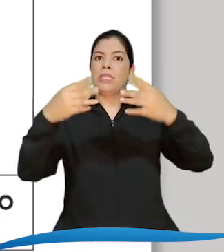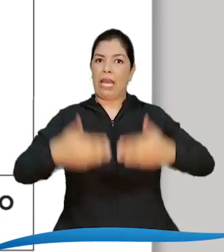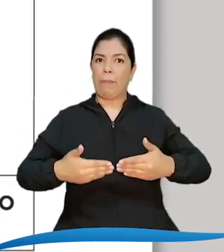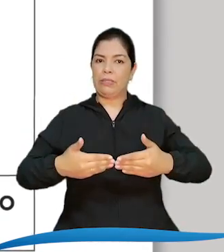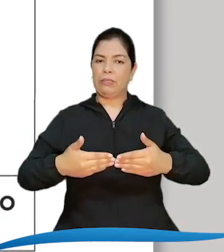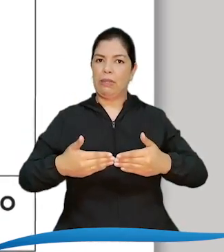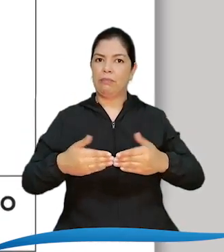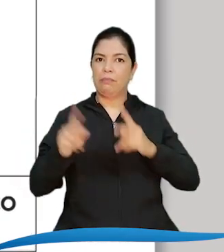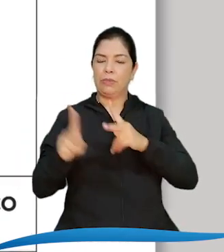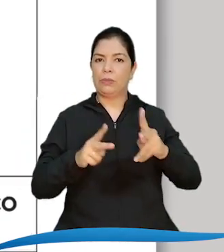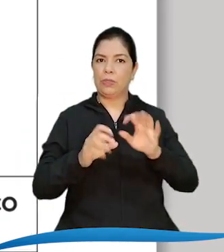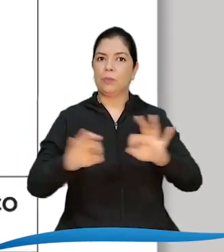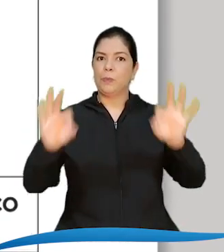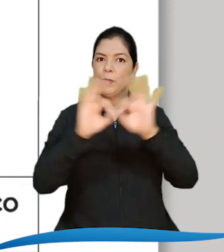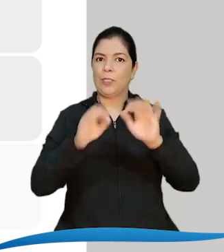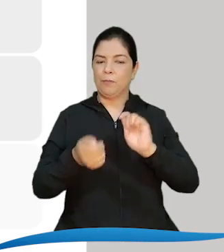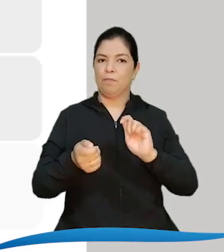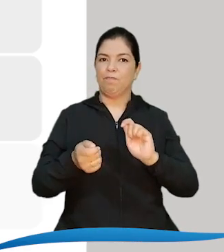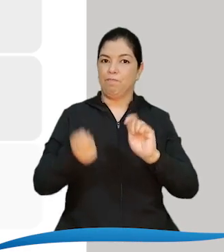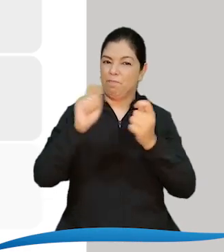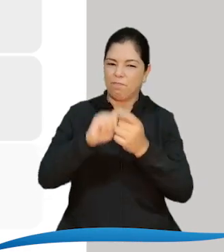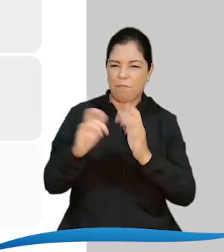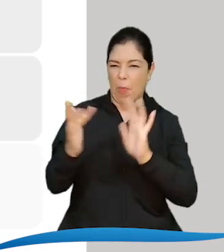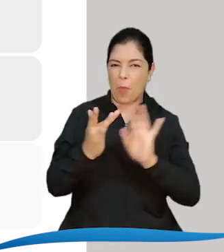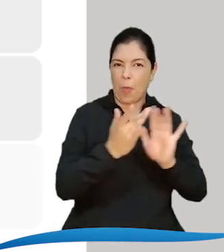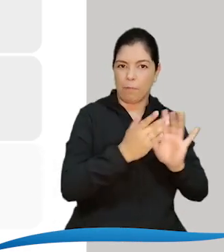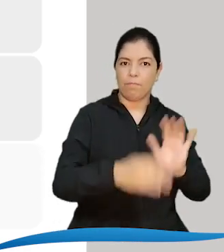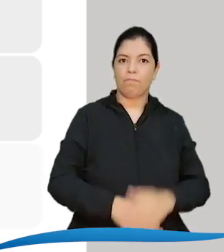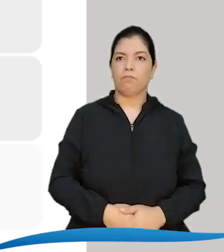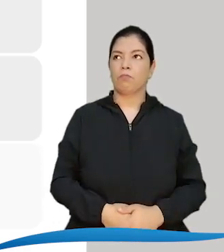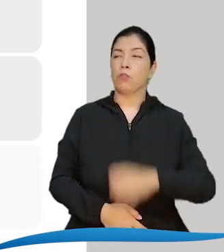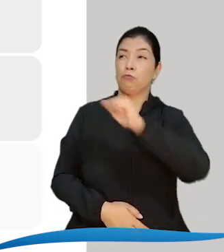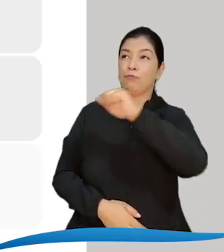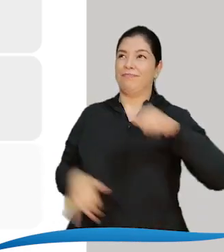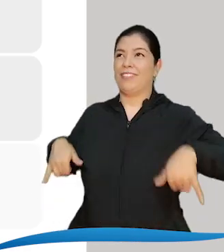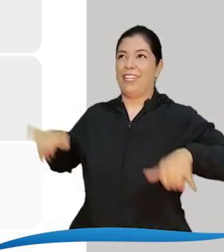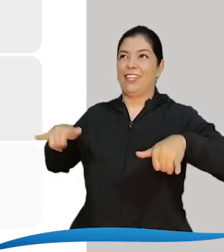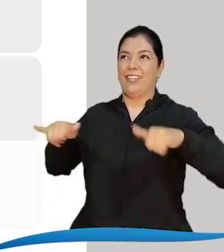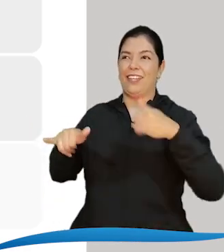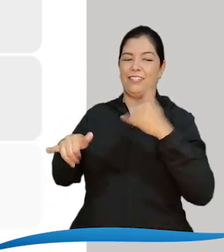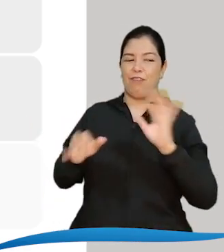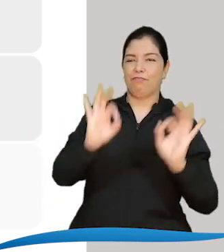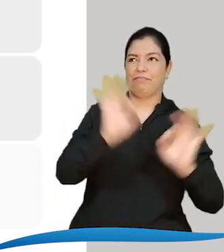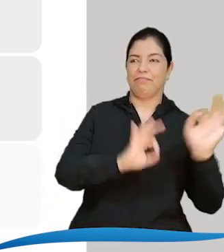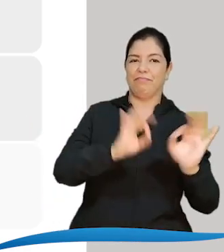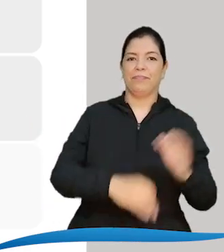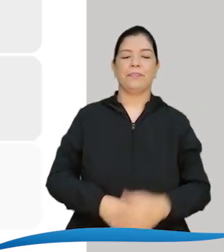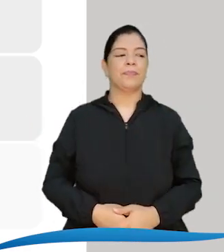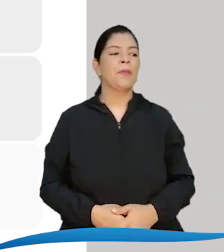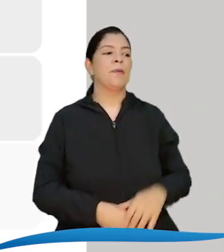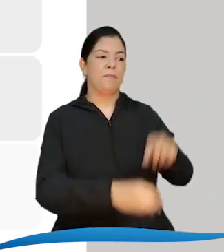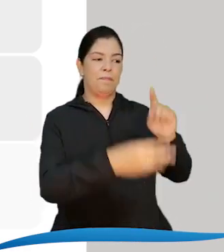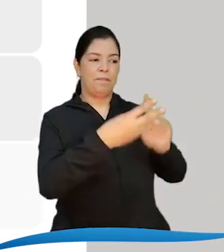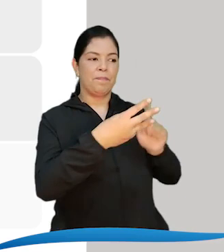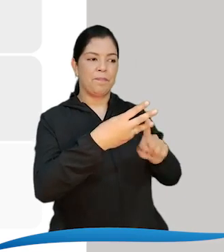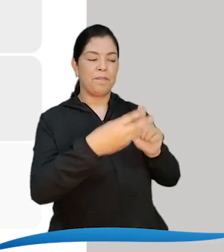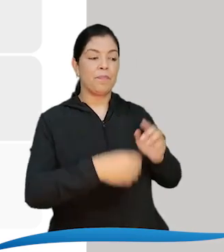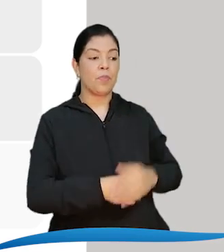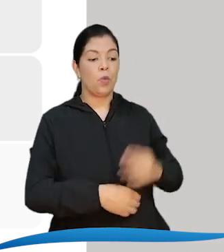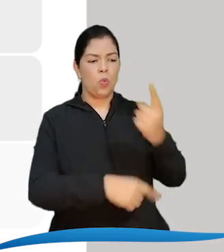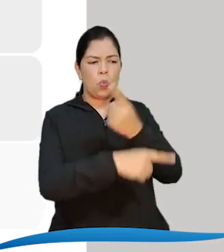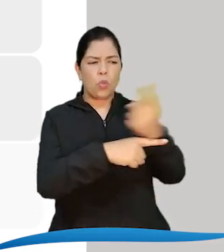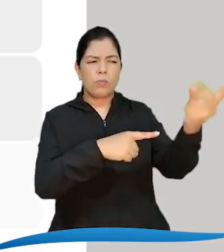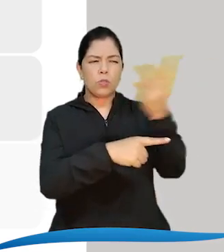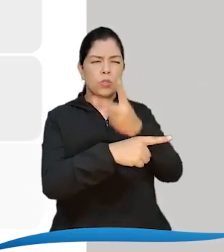Equidad está trabajando en ello Disponer de por lo menos dos semanas o diez días hábiles para realizar el proceso de elección